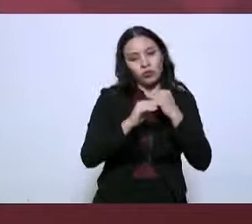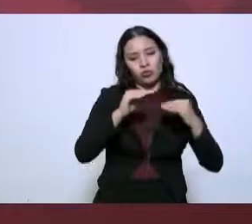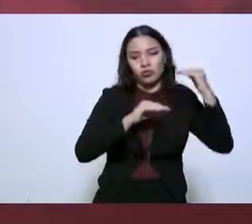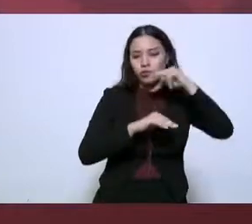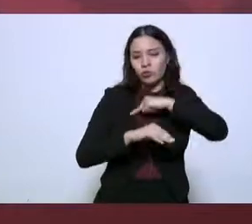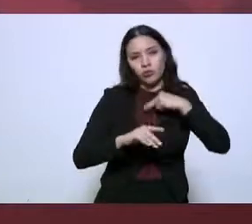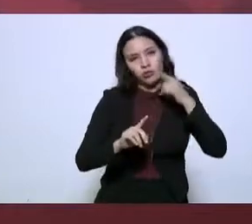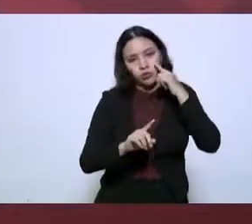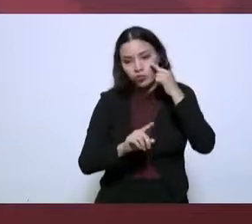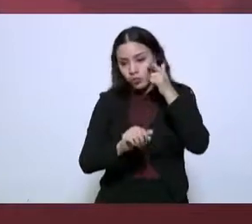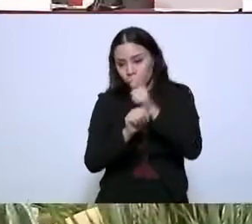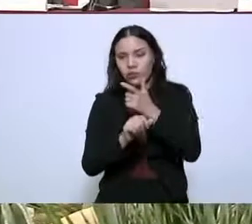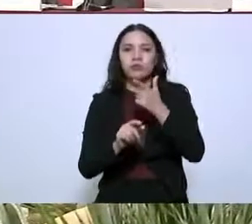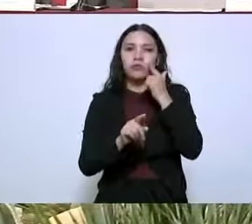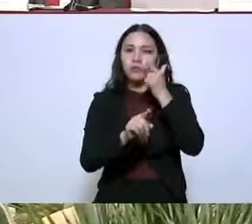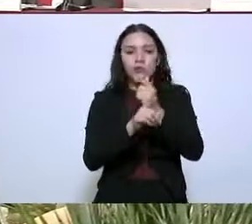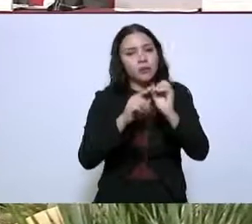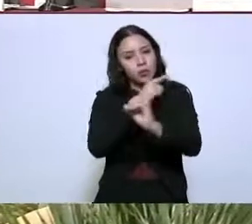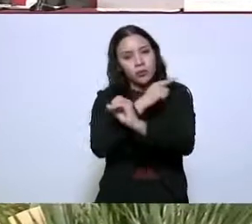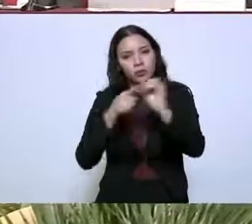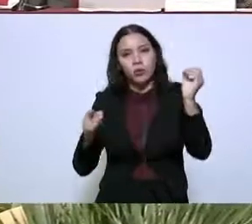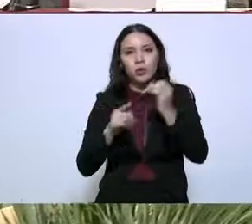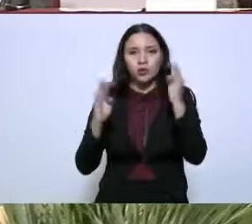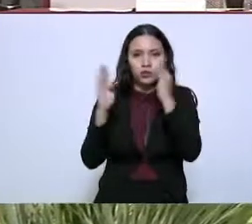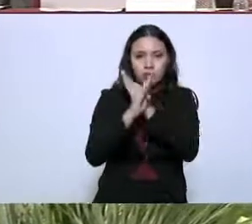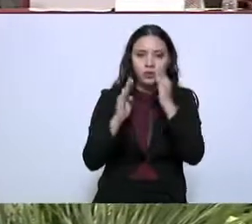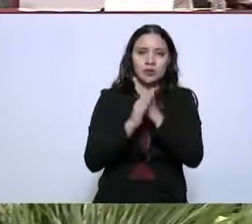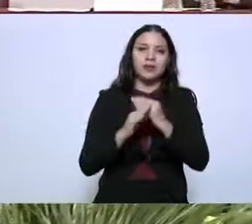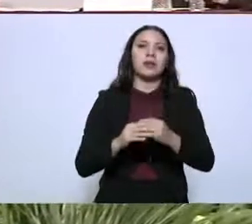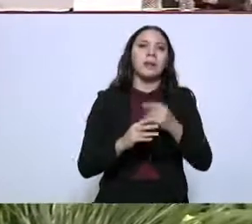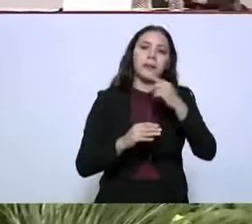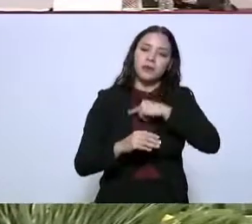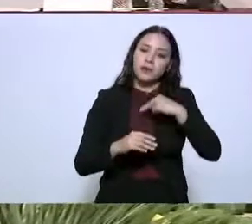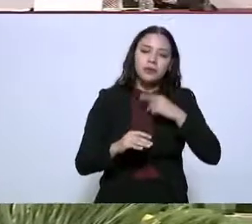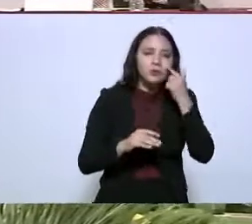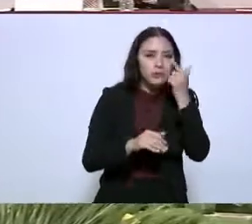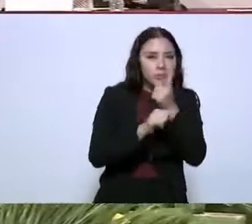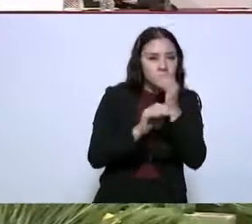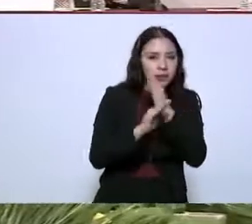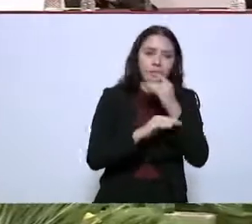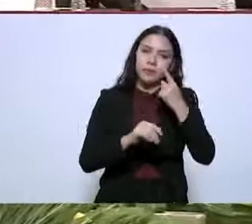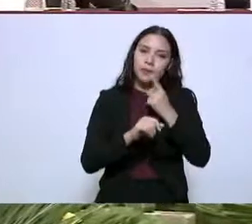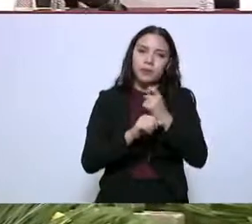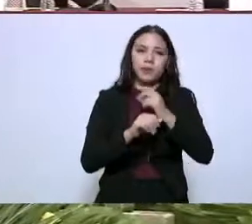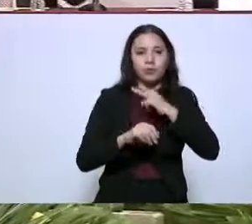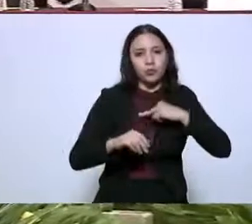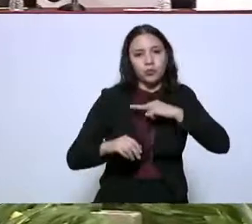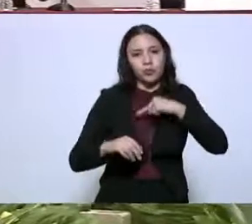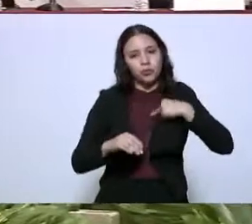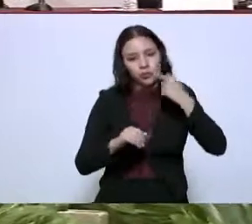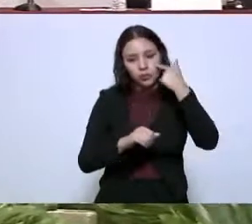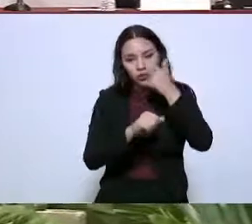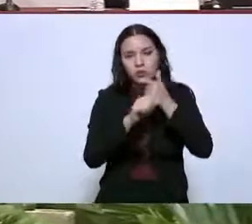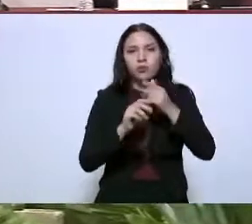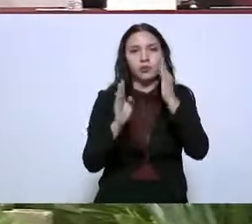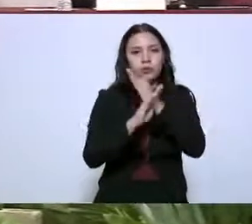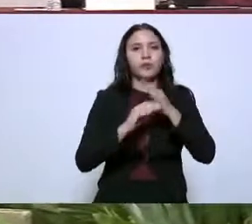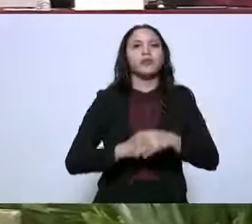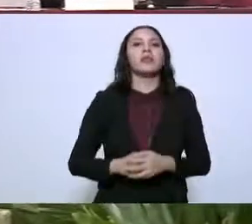a las fuerzas de seguridad o ver la situación que está desarrollando el personal